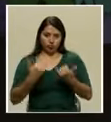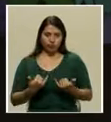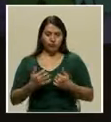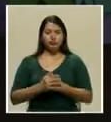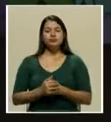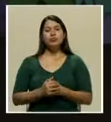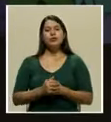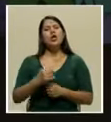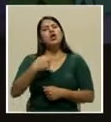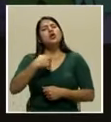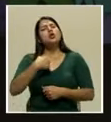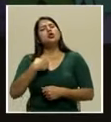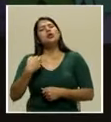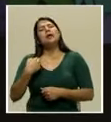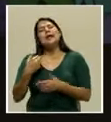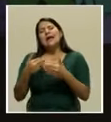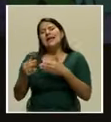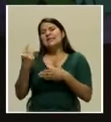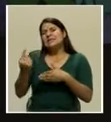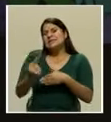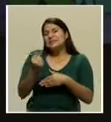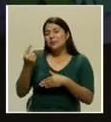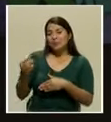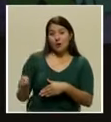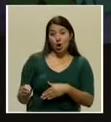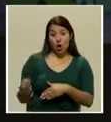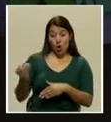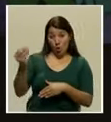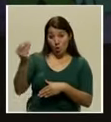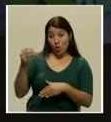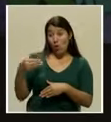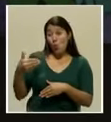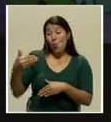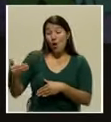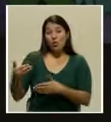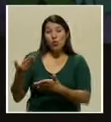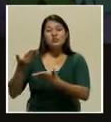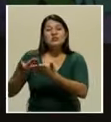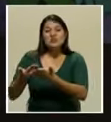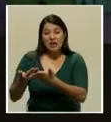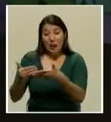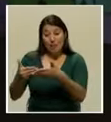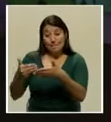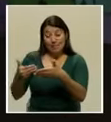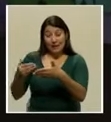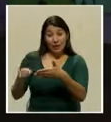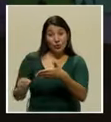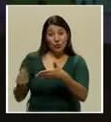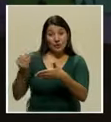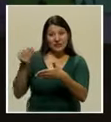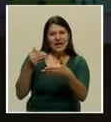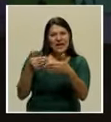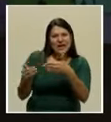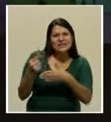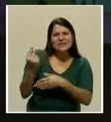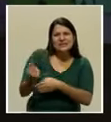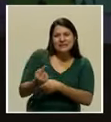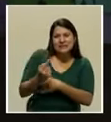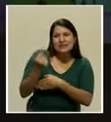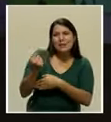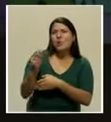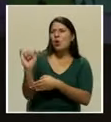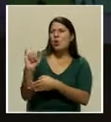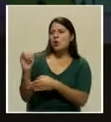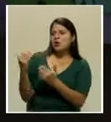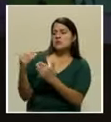Nosotros, generalmente los jóvenes, los adolescentes, ya cuando llegan a una preadolescencia, generalmente les empiezan a cortar